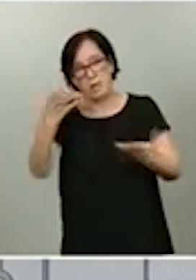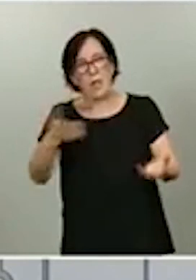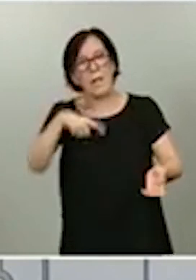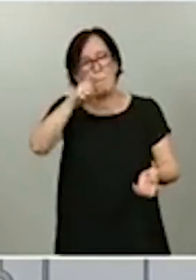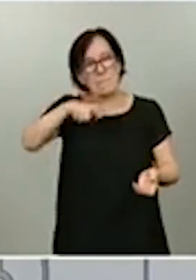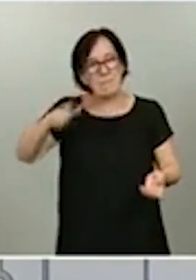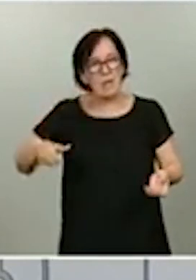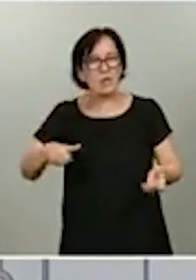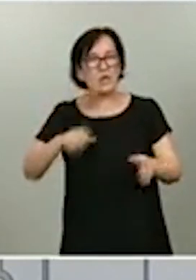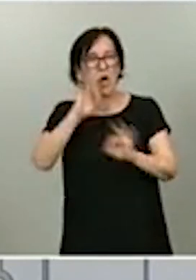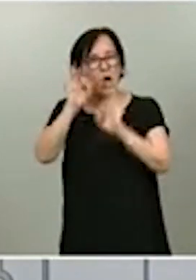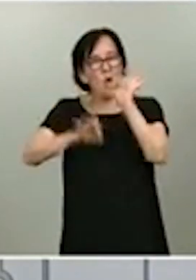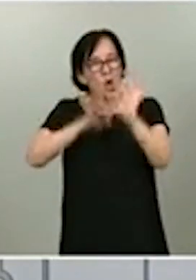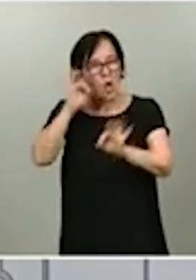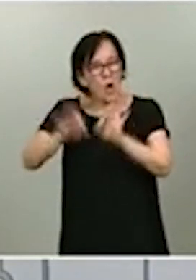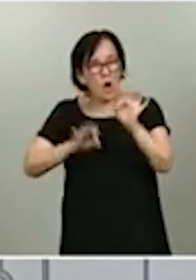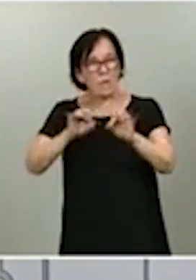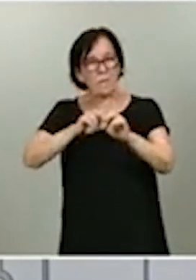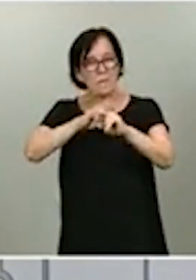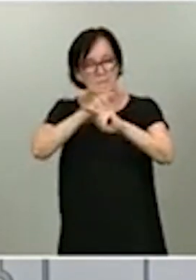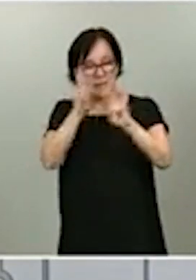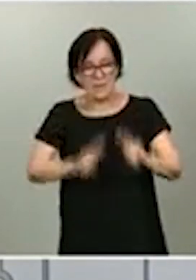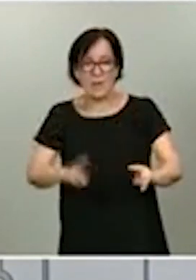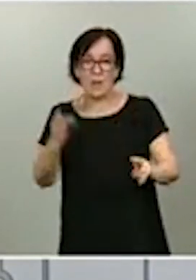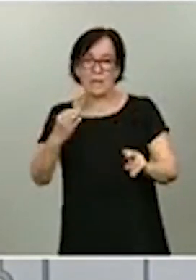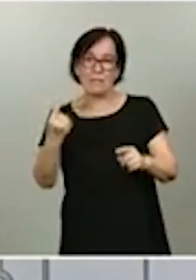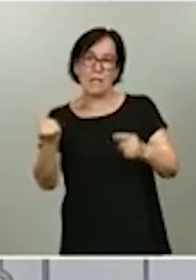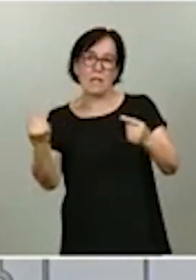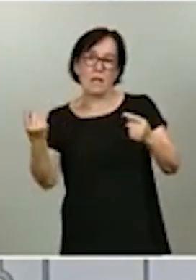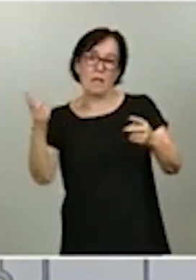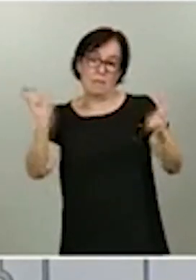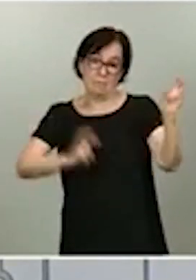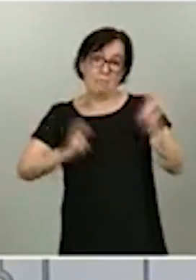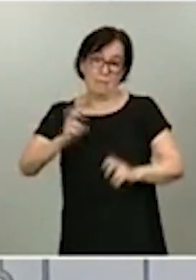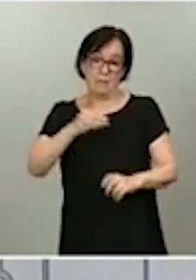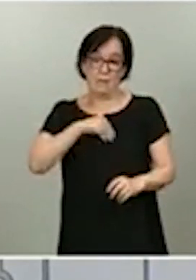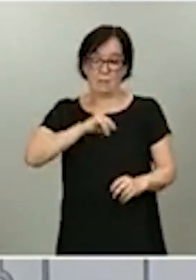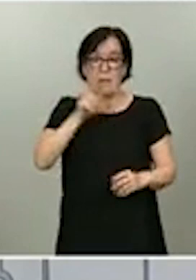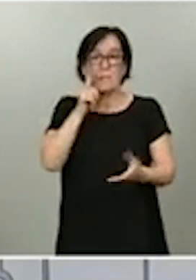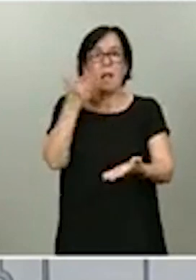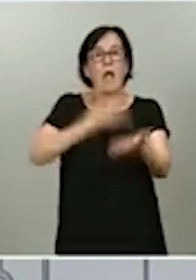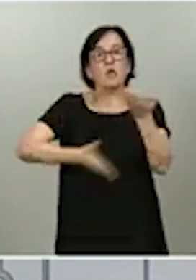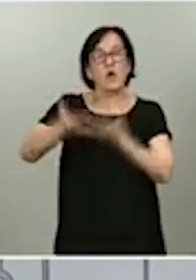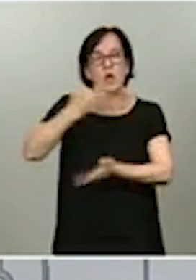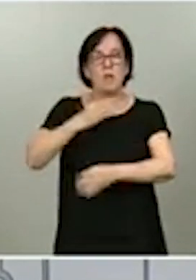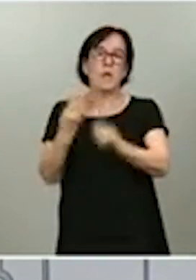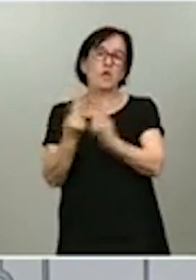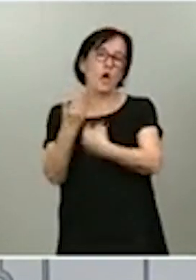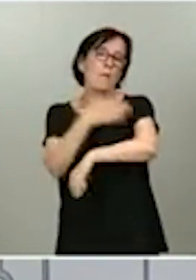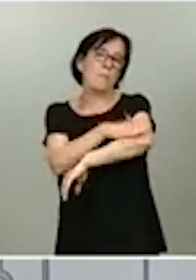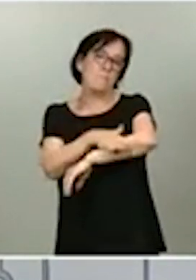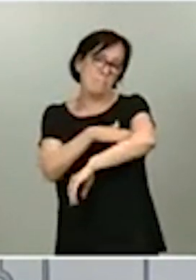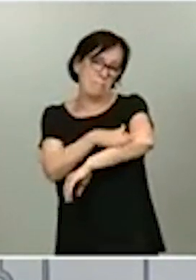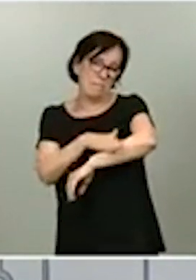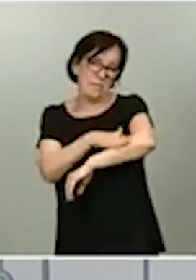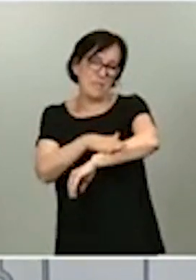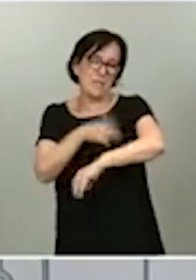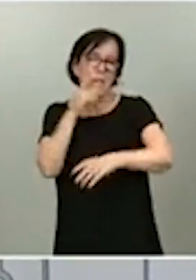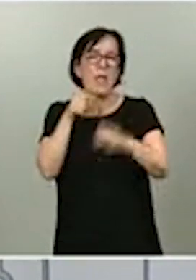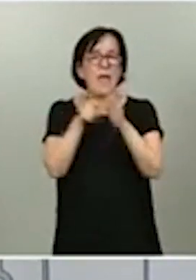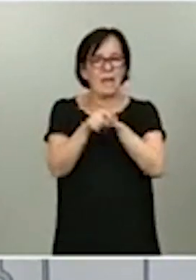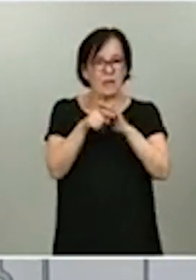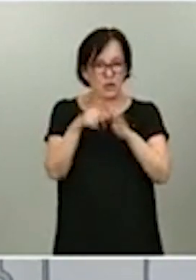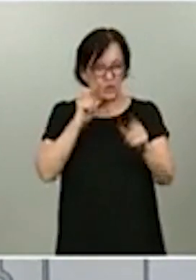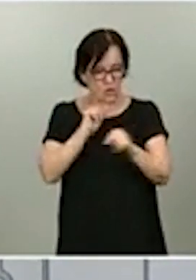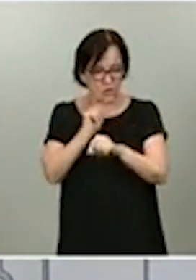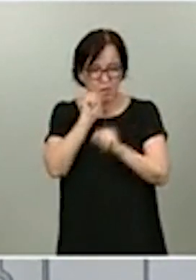que trabajan en organismos internacionales que tienen que venir a España, por ejemplo, para colaborar con el Ministerio en la gestión de la epidemia. Estas son